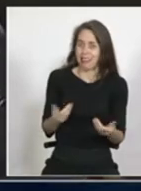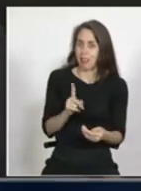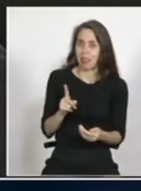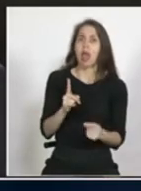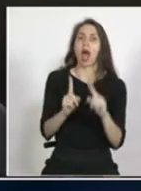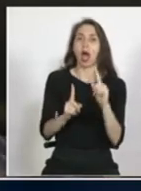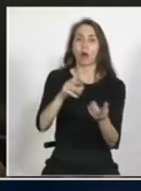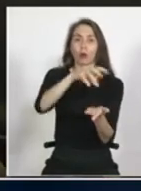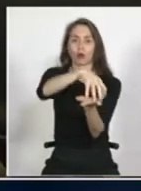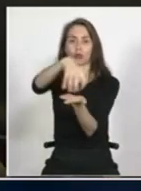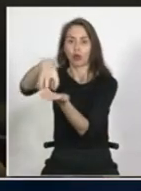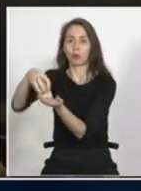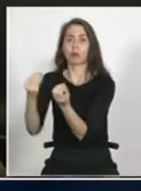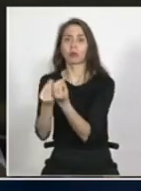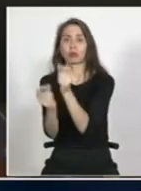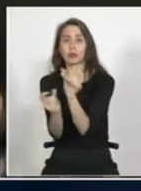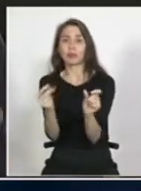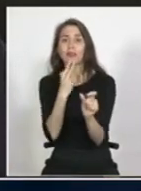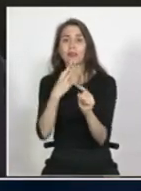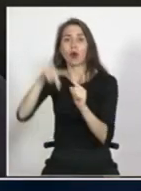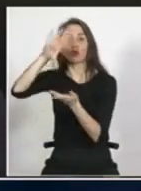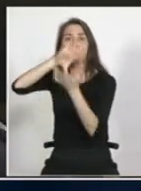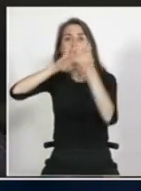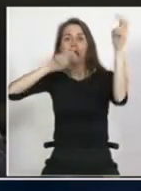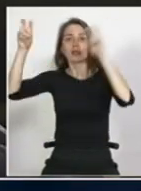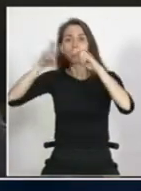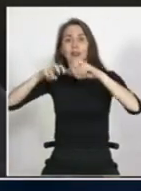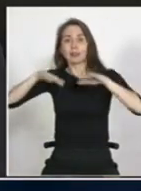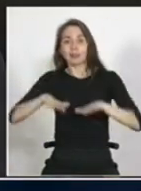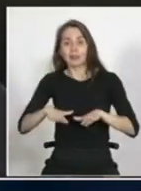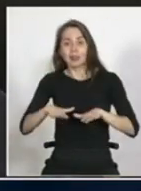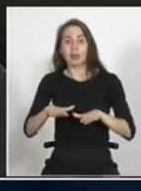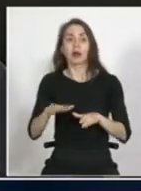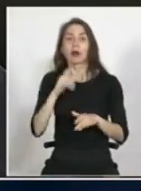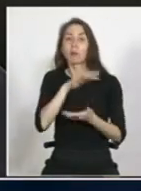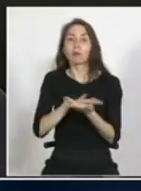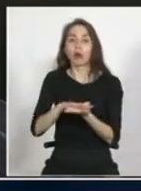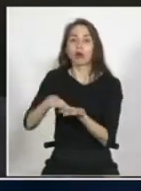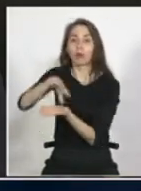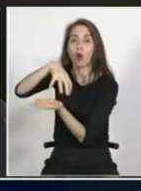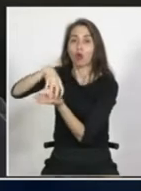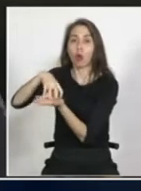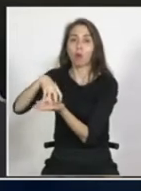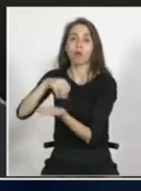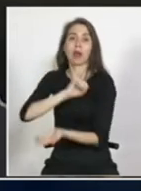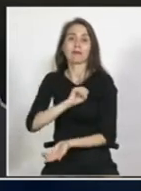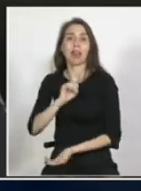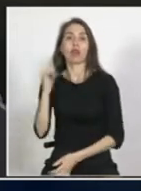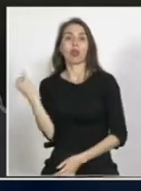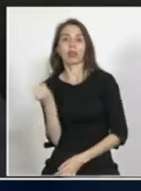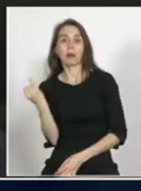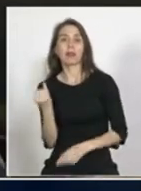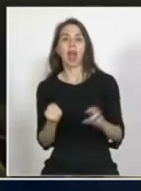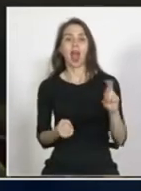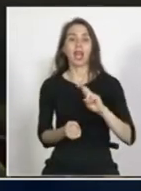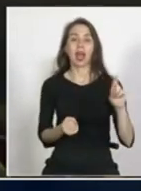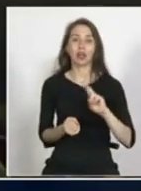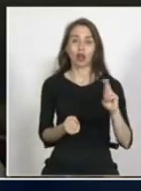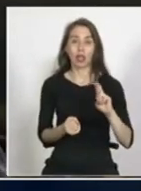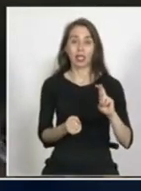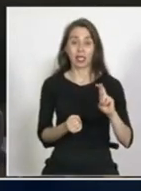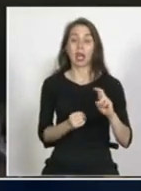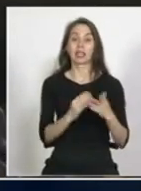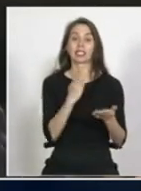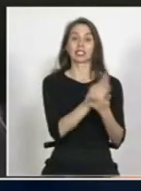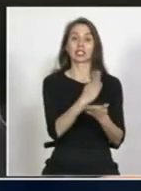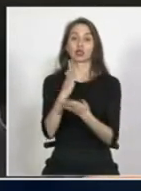donde hay una alta población migrante, por ejemplo, Independencia de Don Recoleta, donde los colegios municipalizados